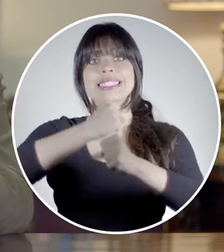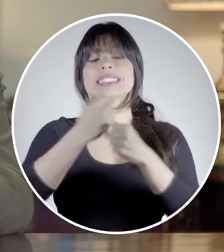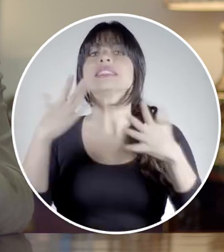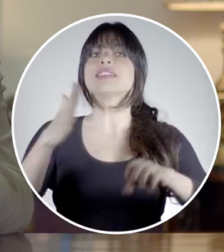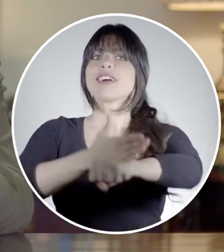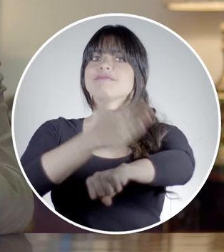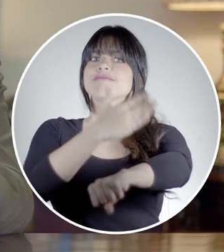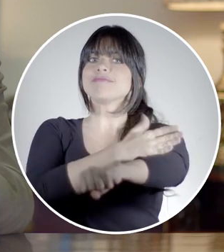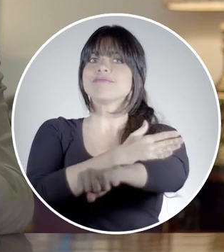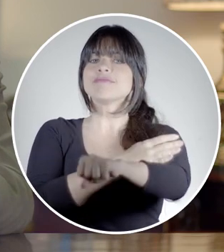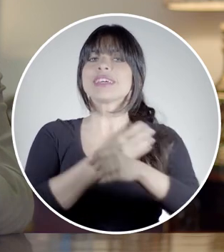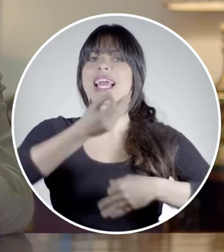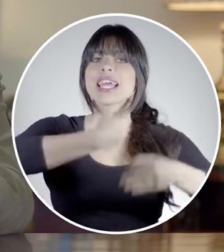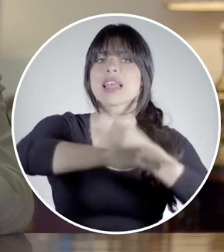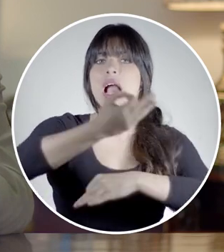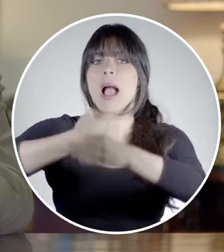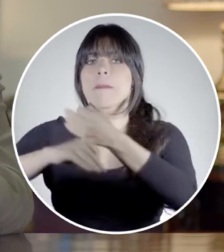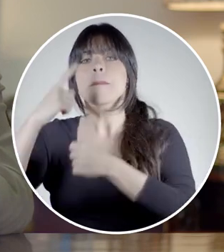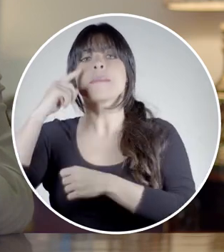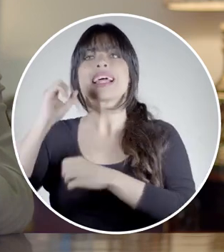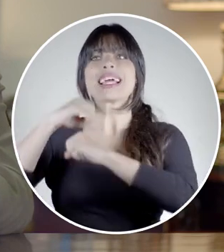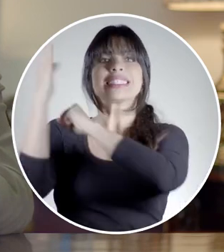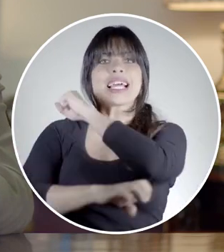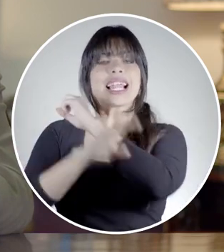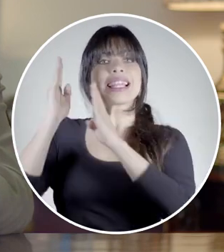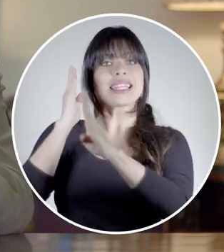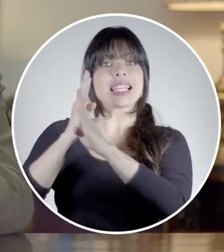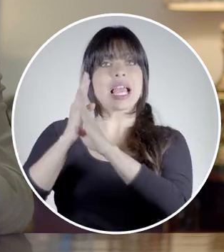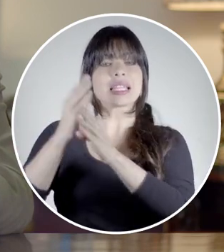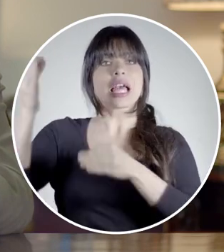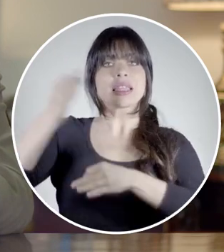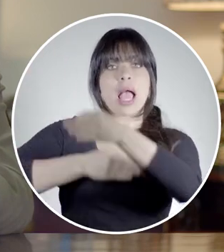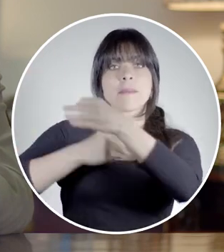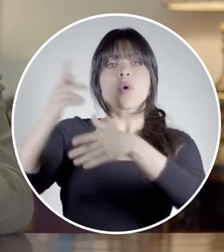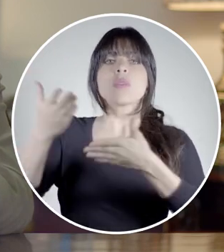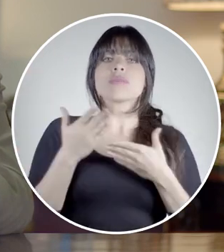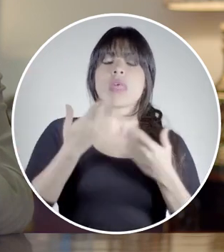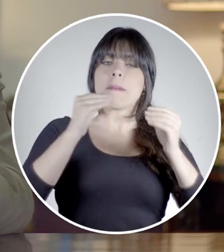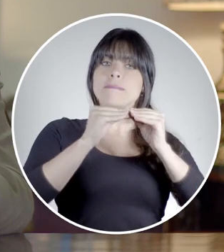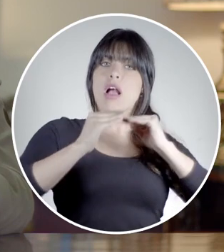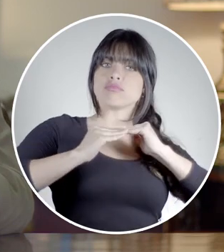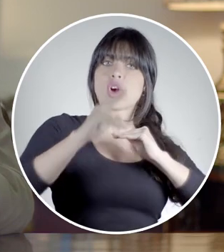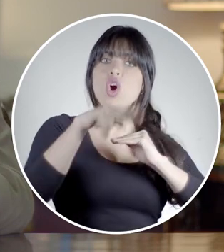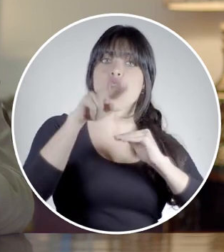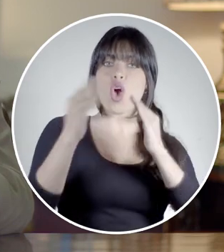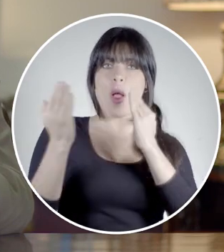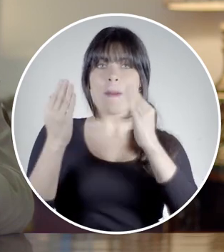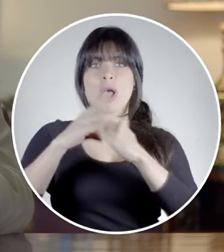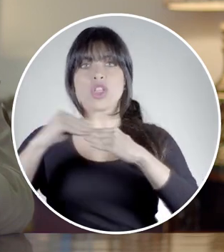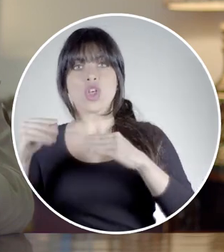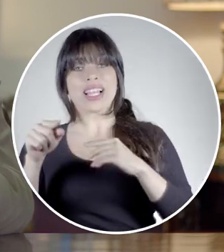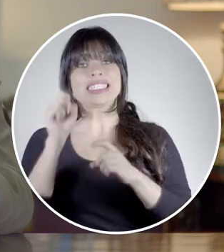En este año, hemos tenido una mejora en los términos de intercambio y en la inversión extranjera directa que contribuyen a dar